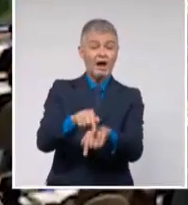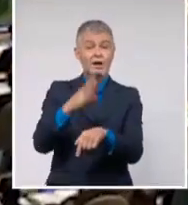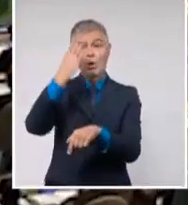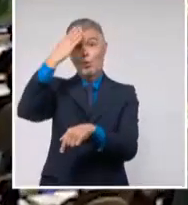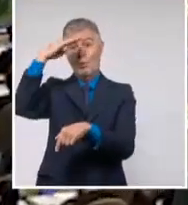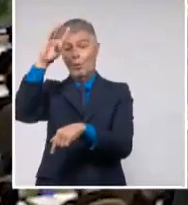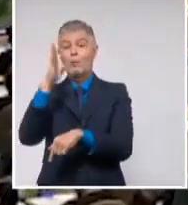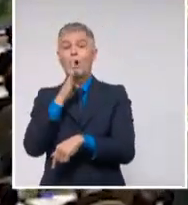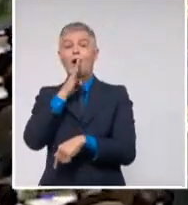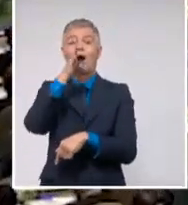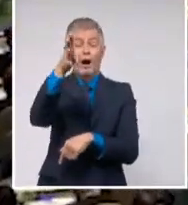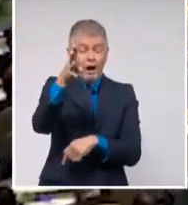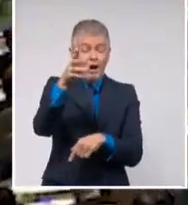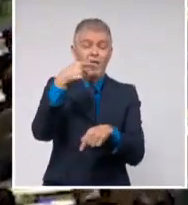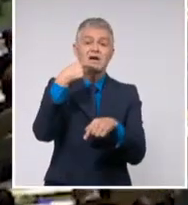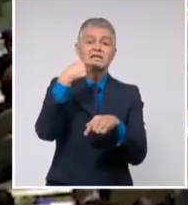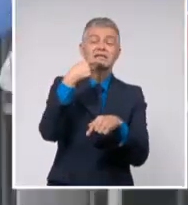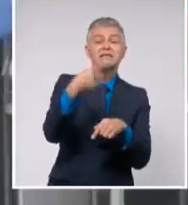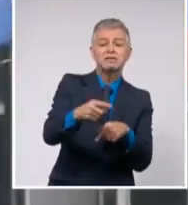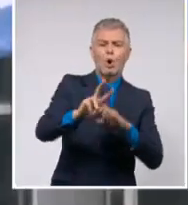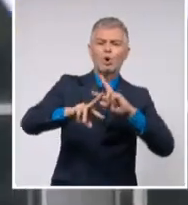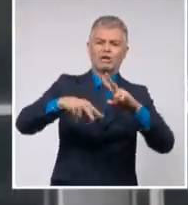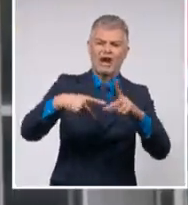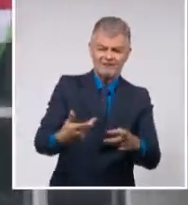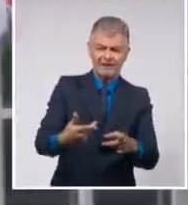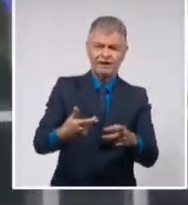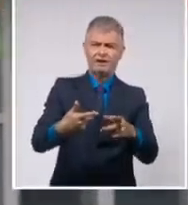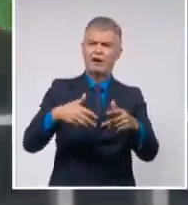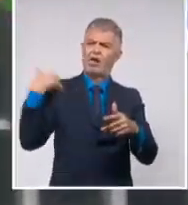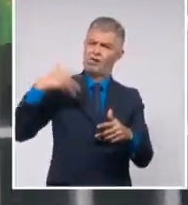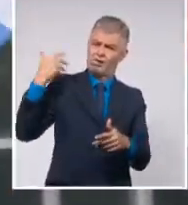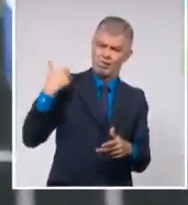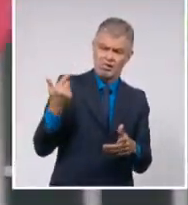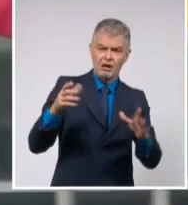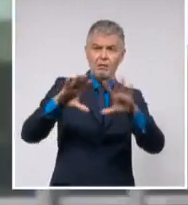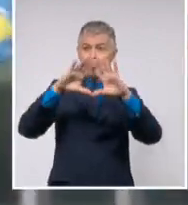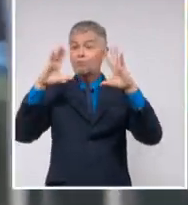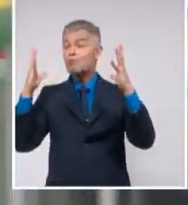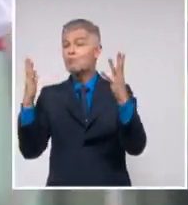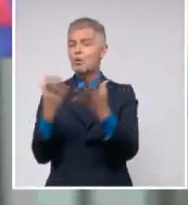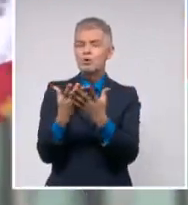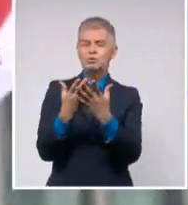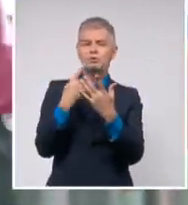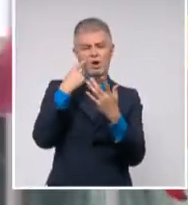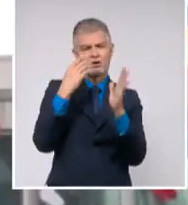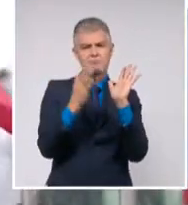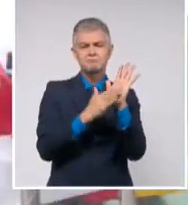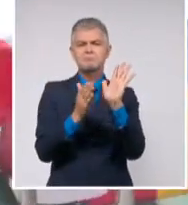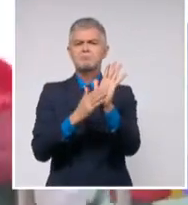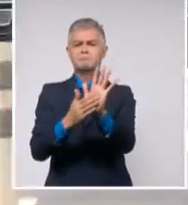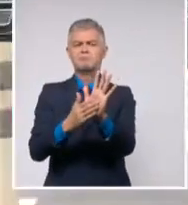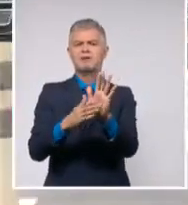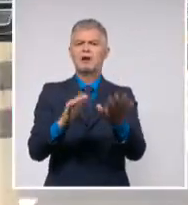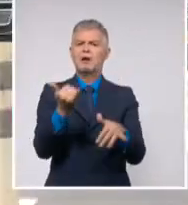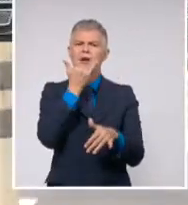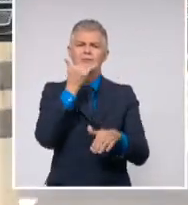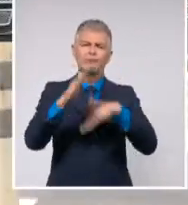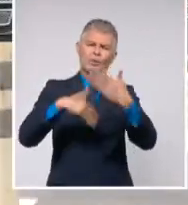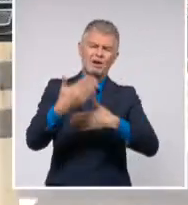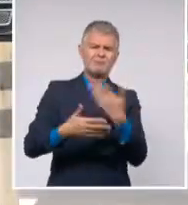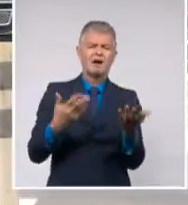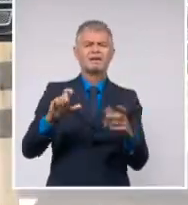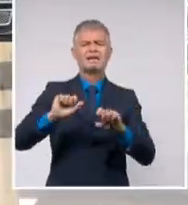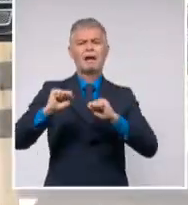franca coherencia histórica, volverá a denunciar ante la comunidad internacional los horrores del capitalismo y